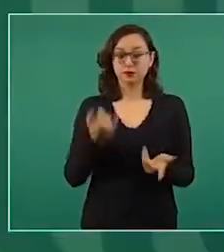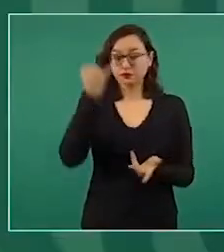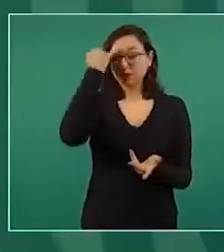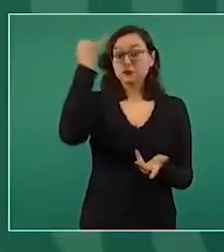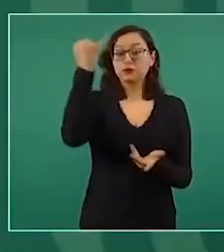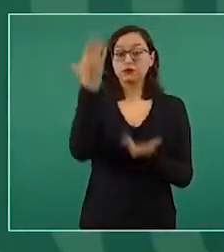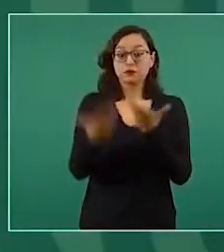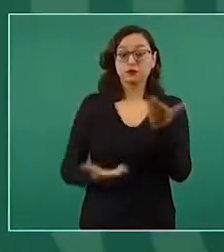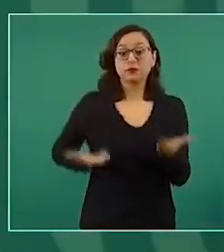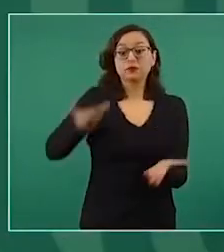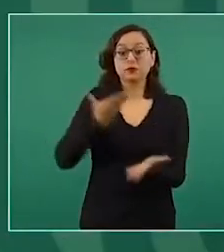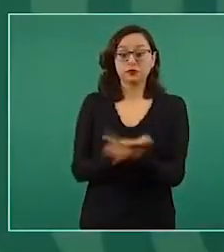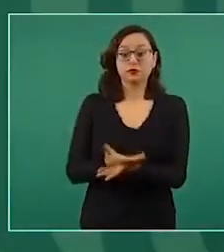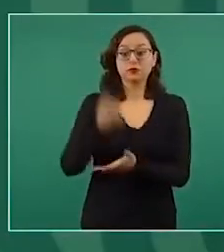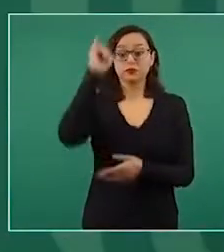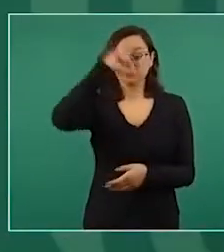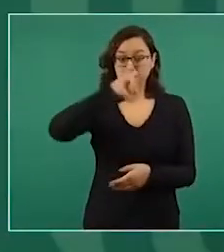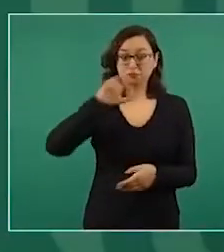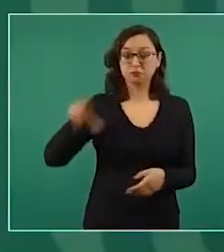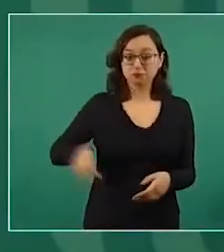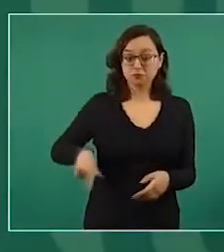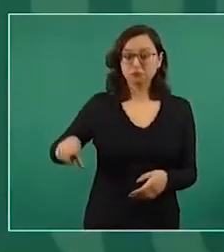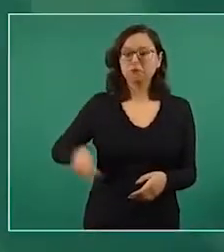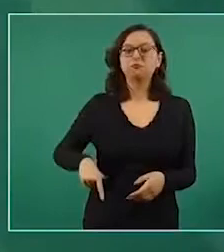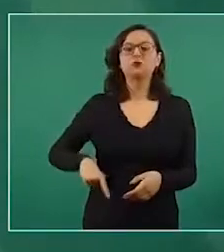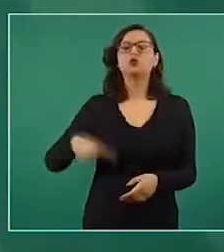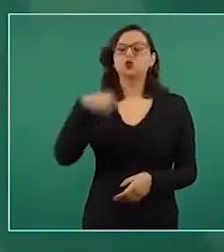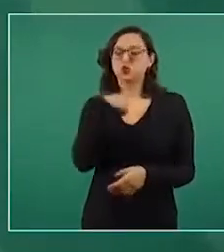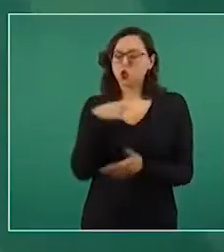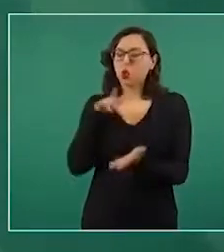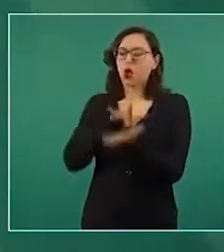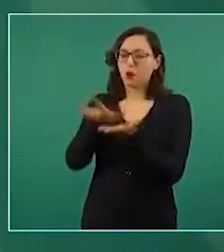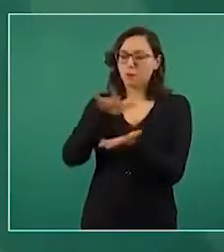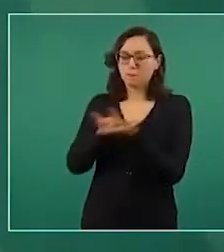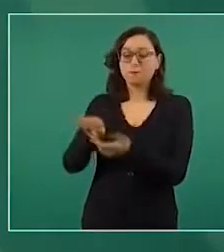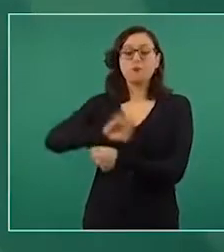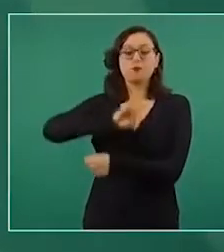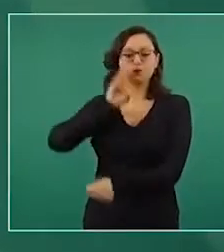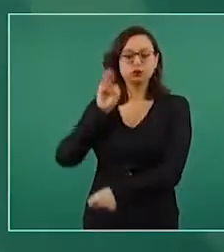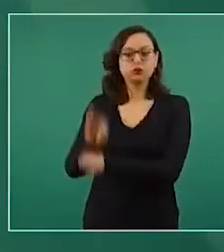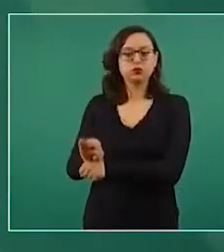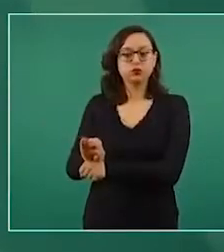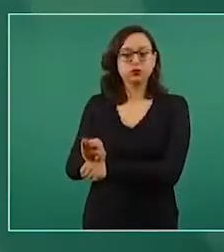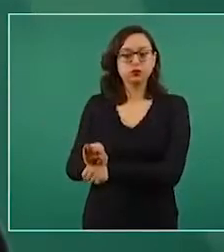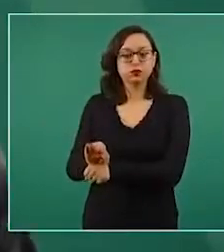a la que apoyo y respaldo. Pero si hace falta,